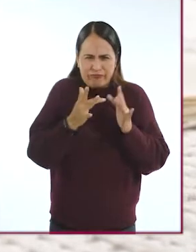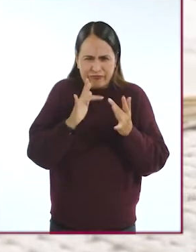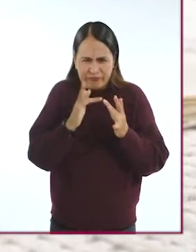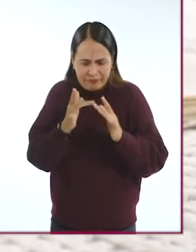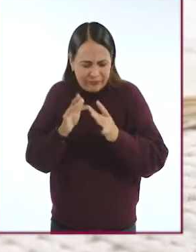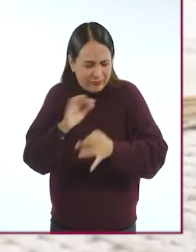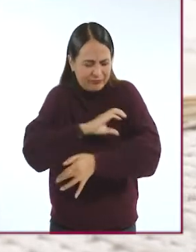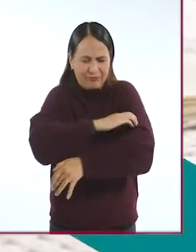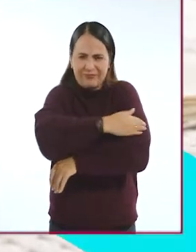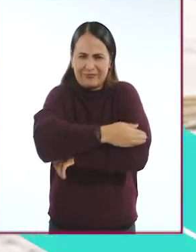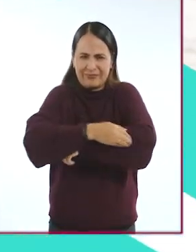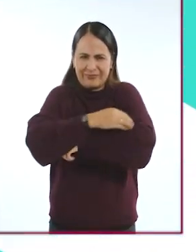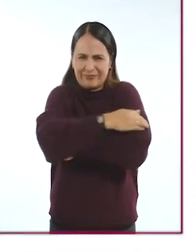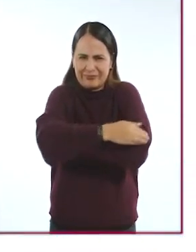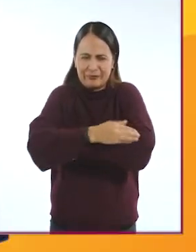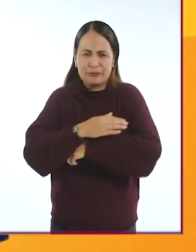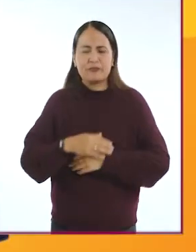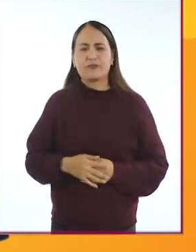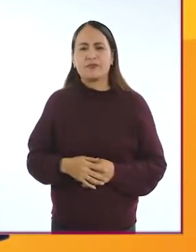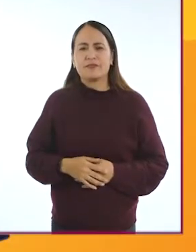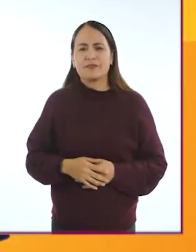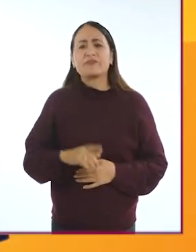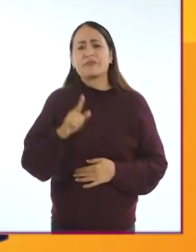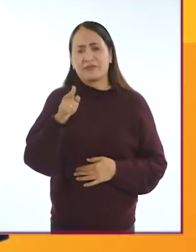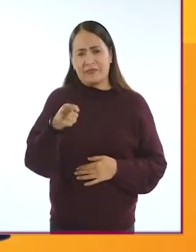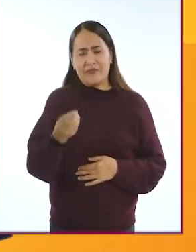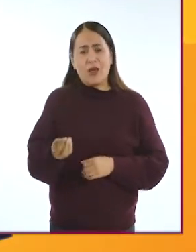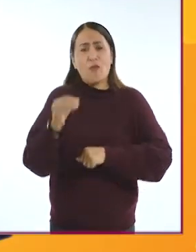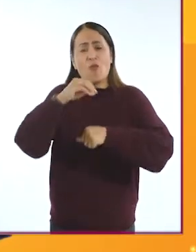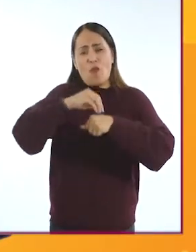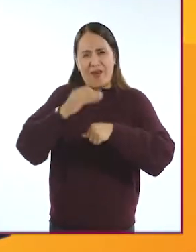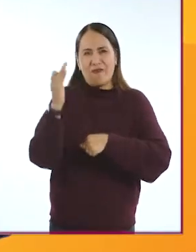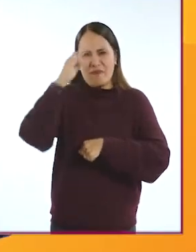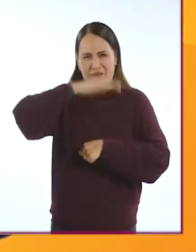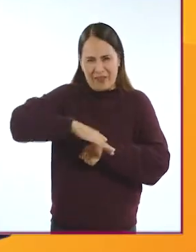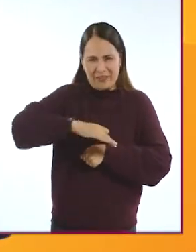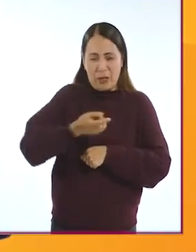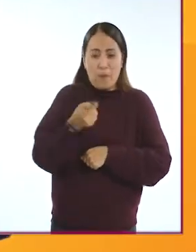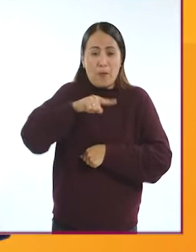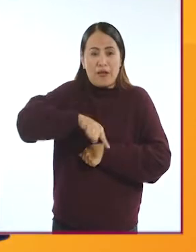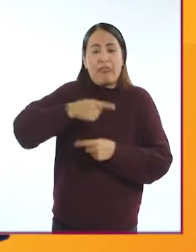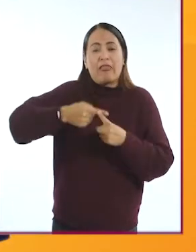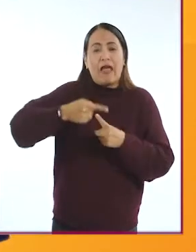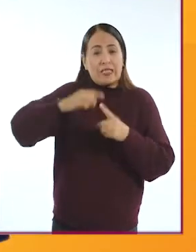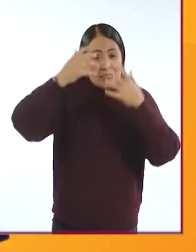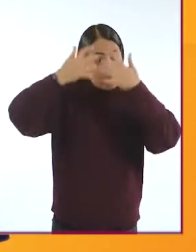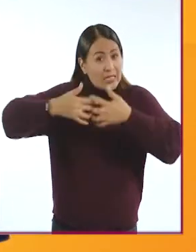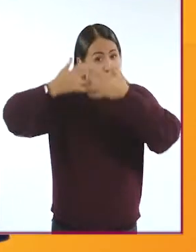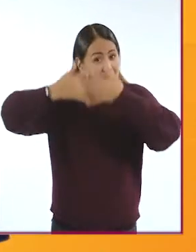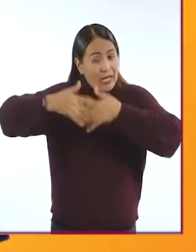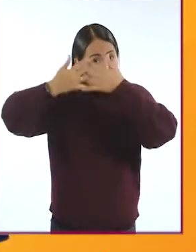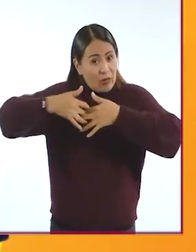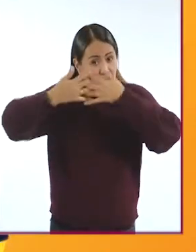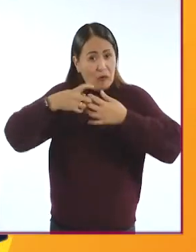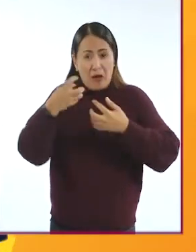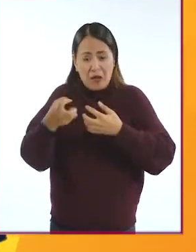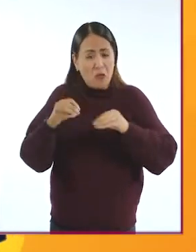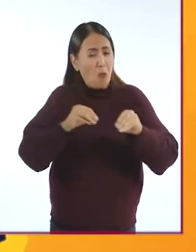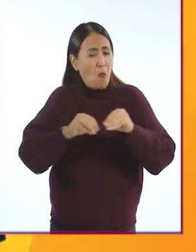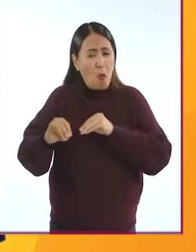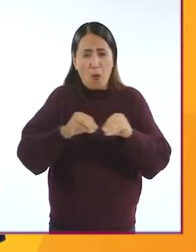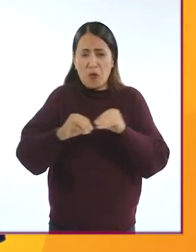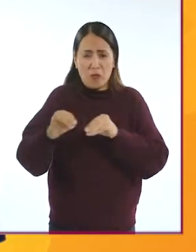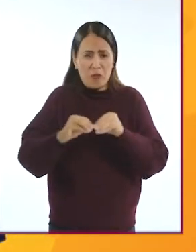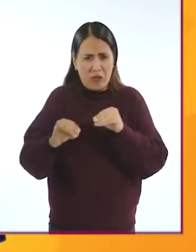existentes en el muñón. Es decir, que esta prótesis recibirá información directamente del cerebro y con esto su movimiento